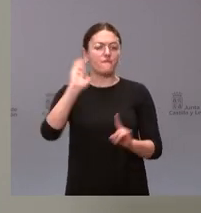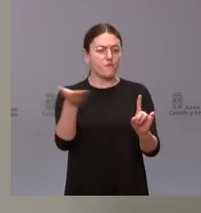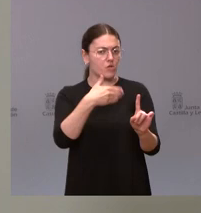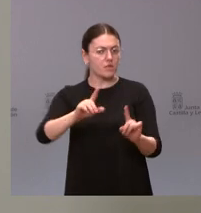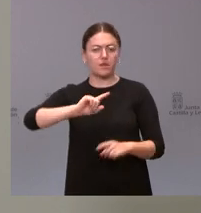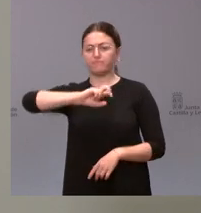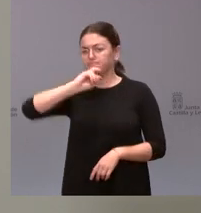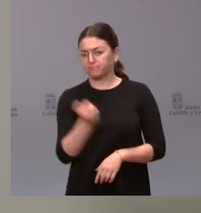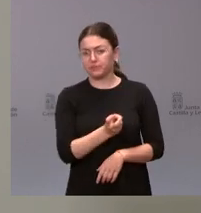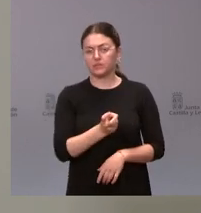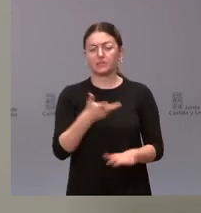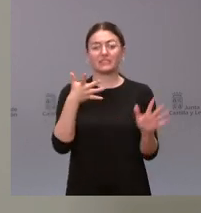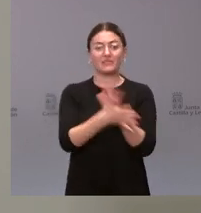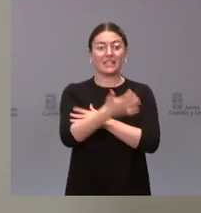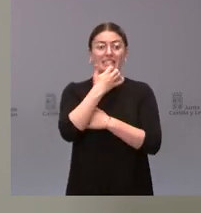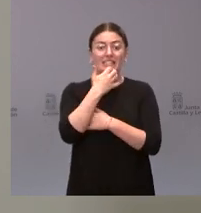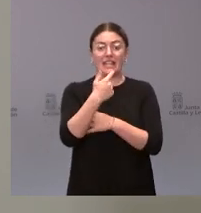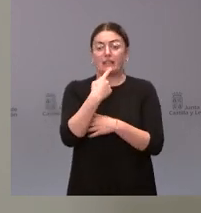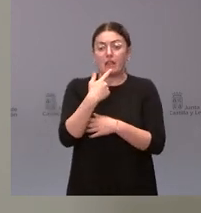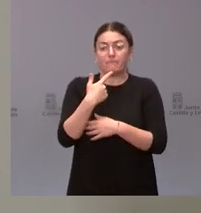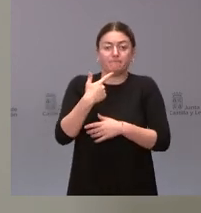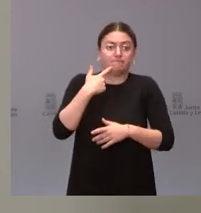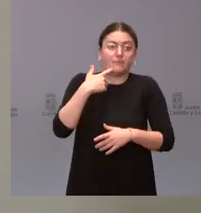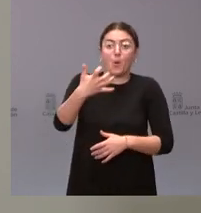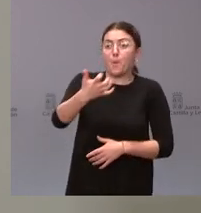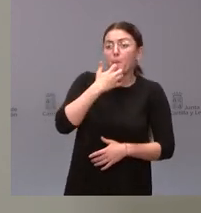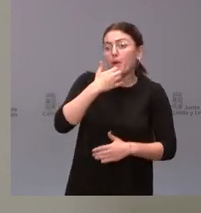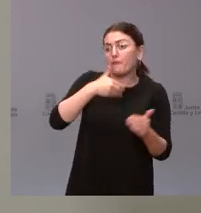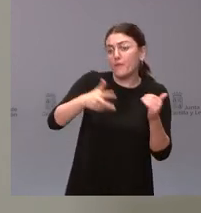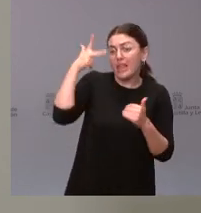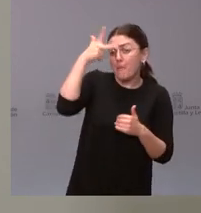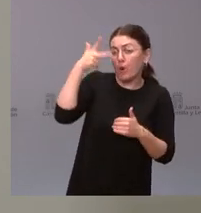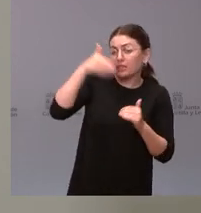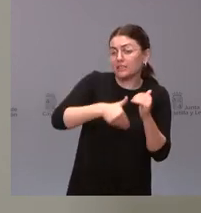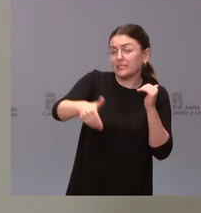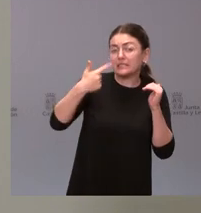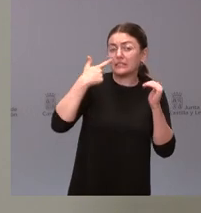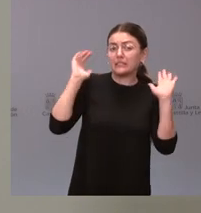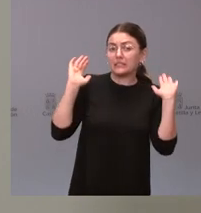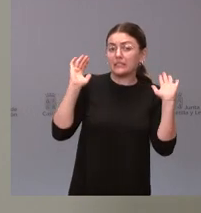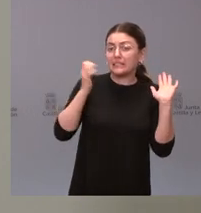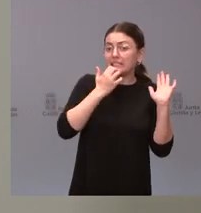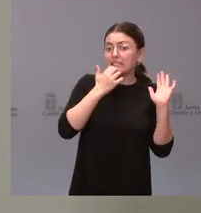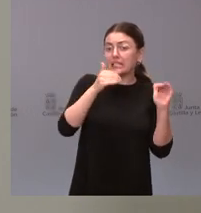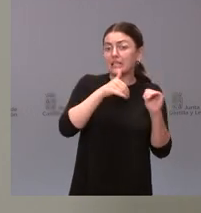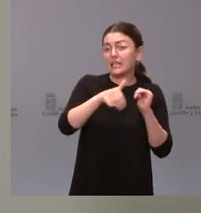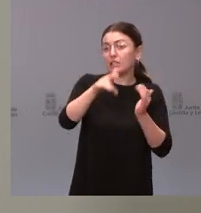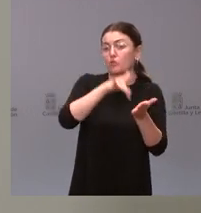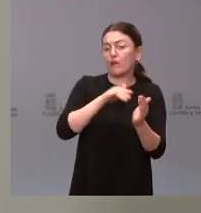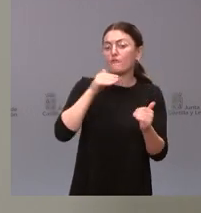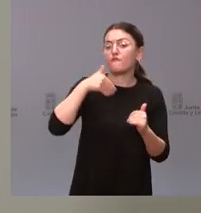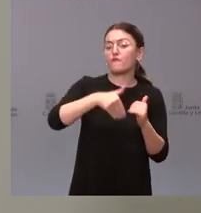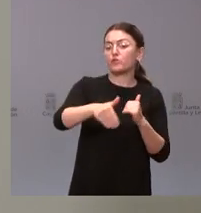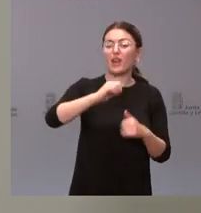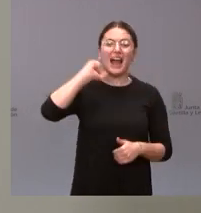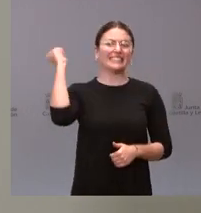si usted me plantea la hipótesis que veremos cuando se produzca y en qué condiciones de que hubiera un asesinato en nuestra comunidad autónoma nosotros